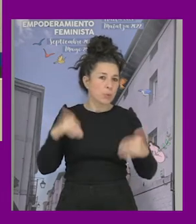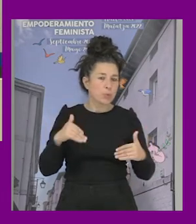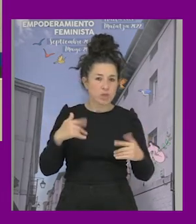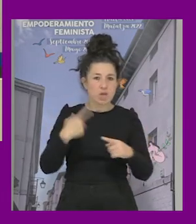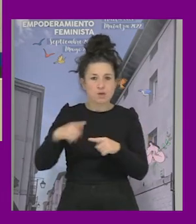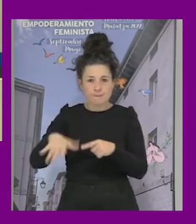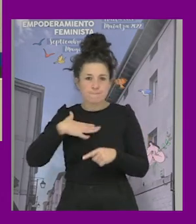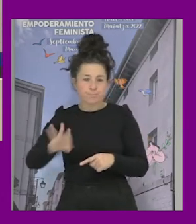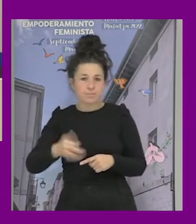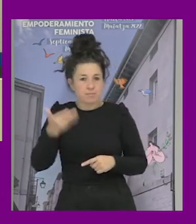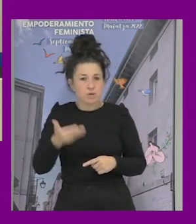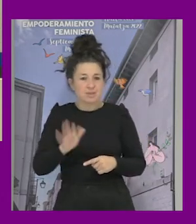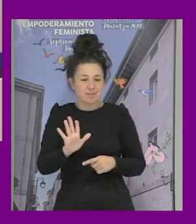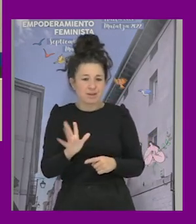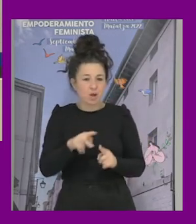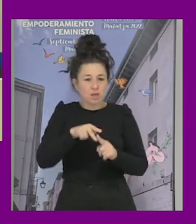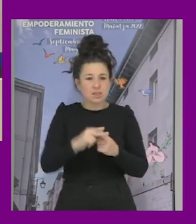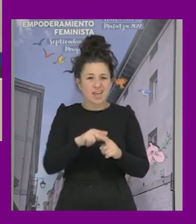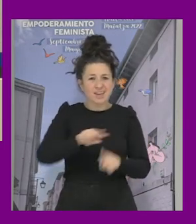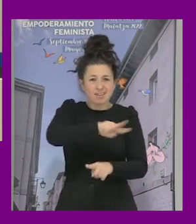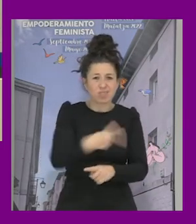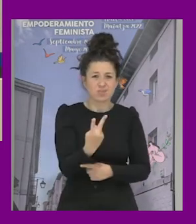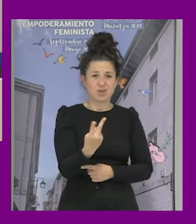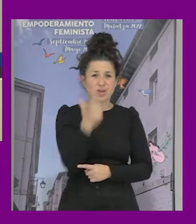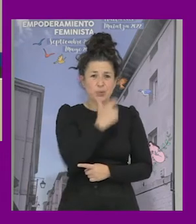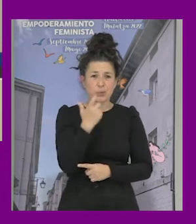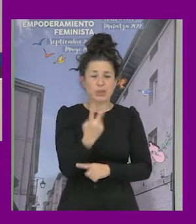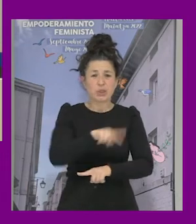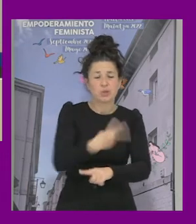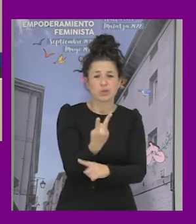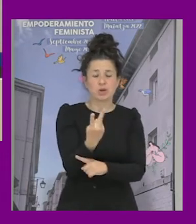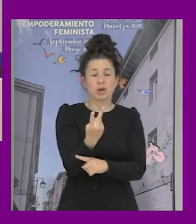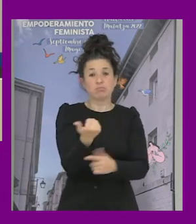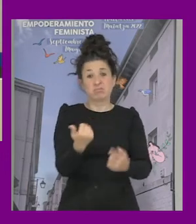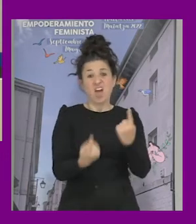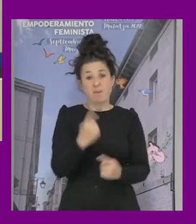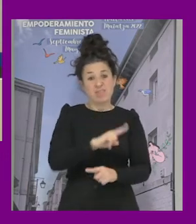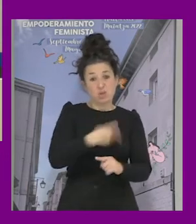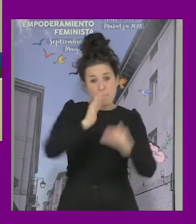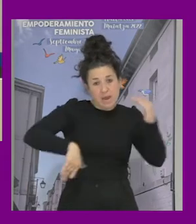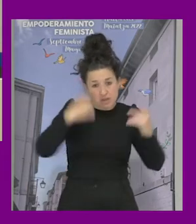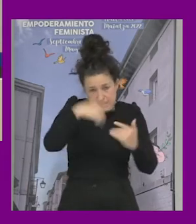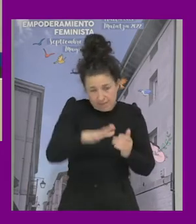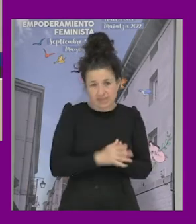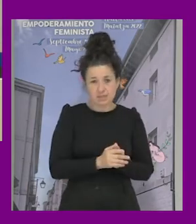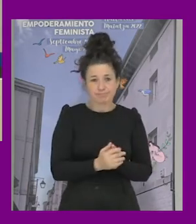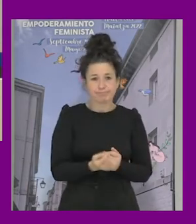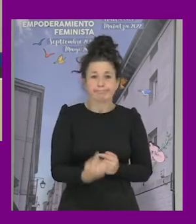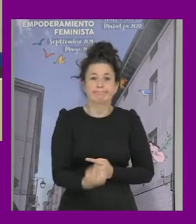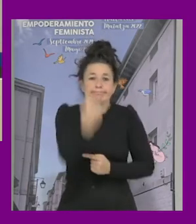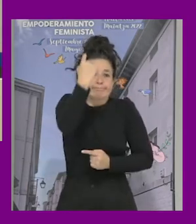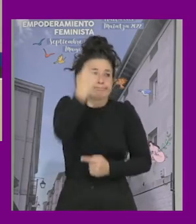como en talleres de dos horas y esto a veces menos de dos horas lo sabéis puntuales